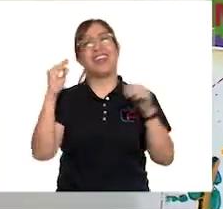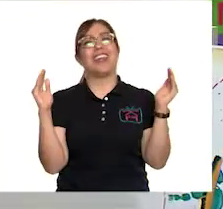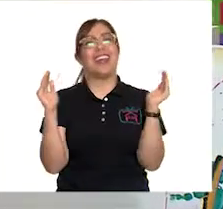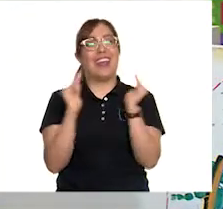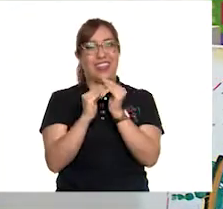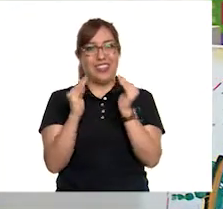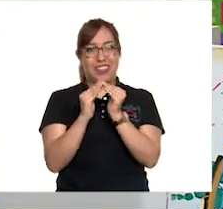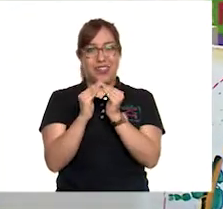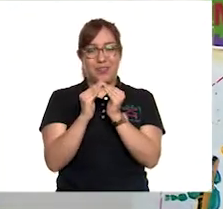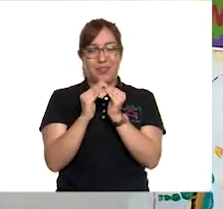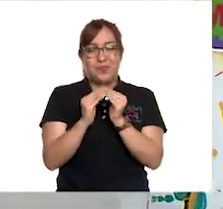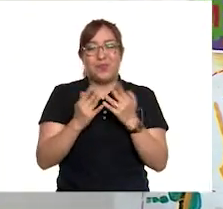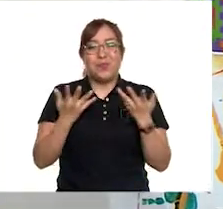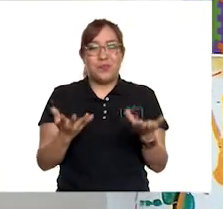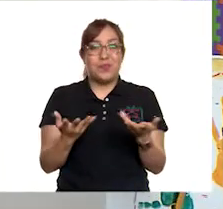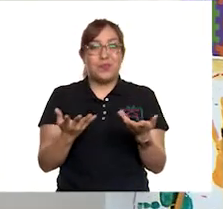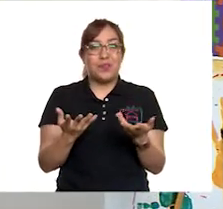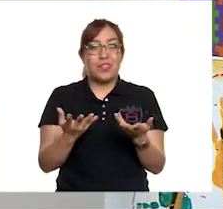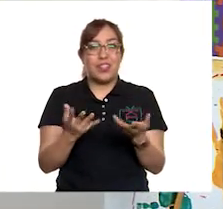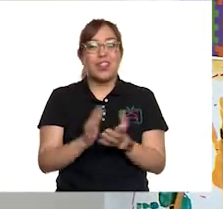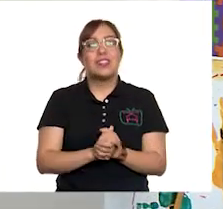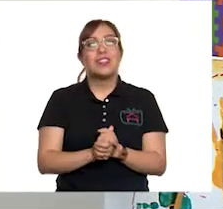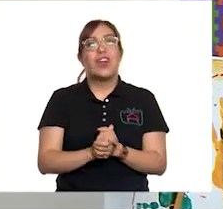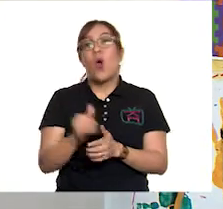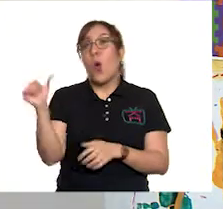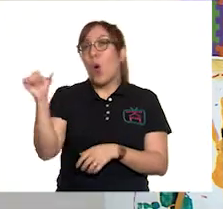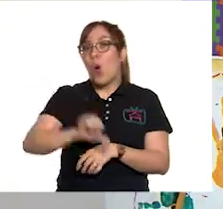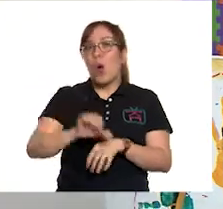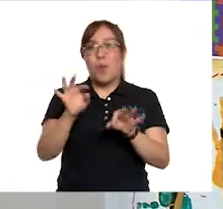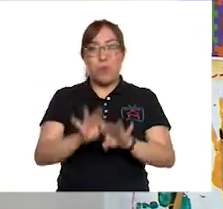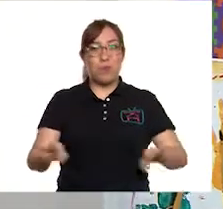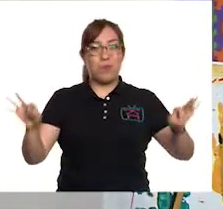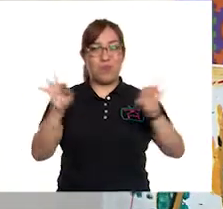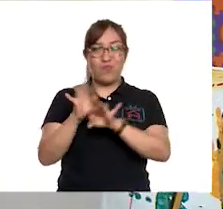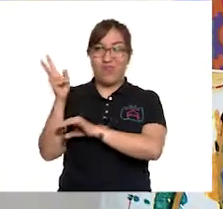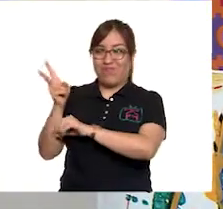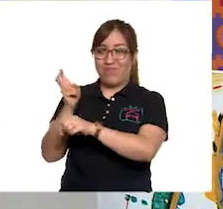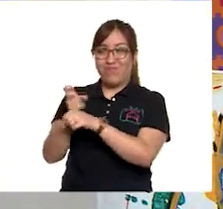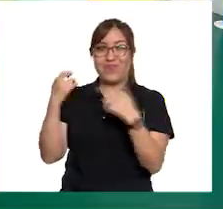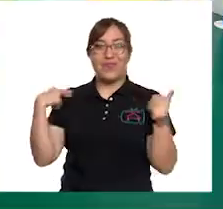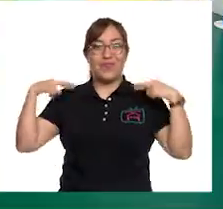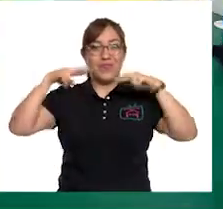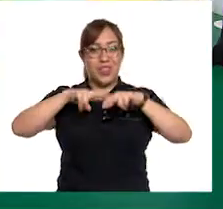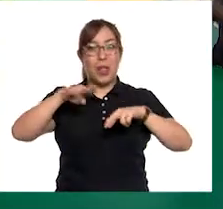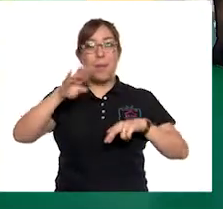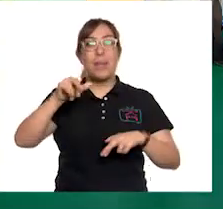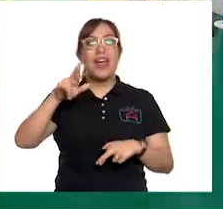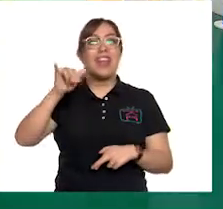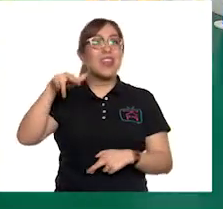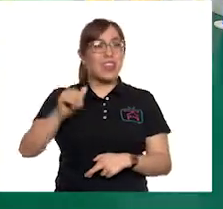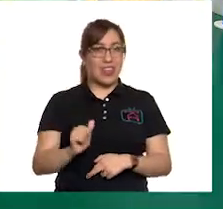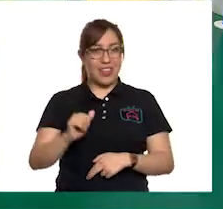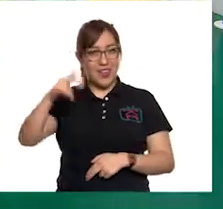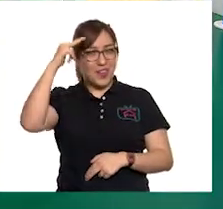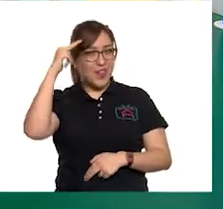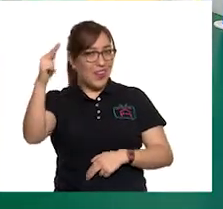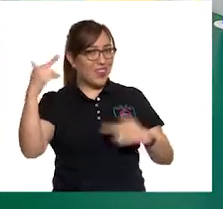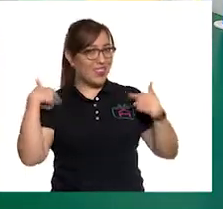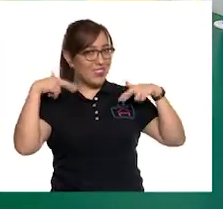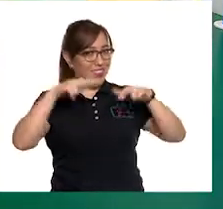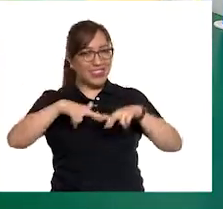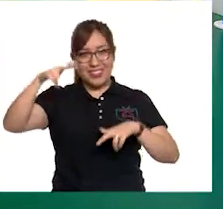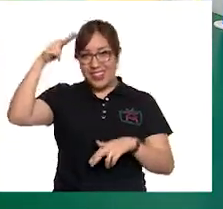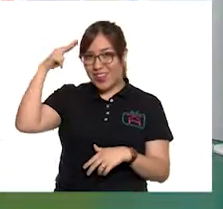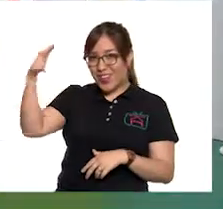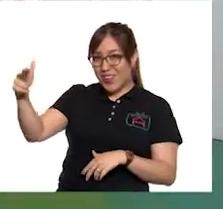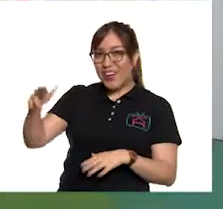para eso vamos a hablarle a la maestra Marina. ¡Hola, maestra! ¡Hola, Mariana! ¿Cómo están? Bien,